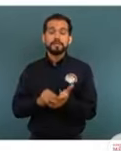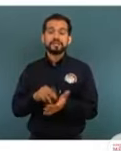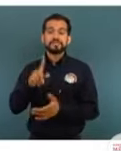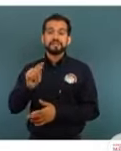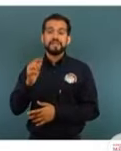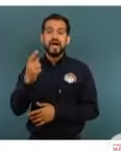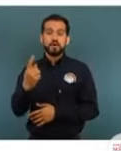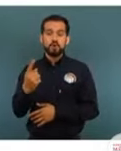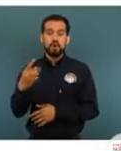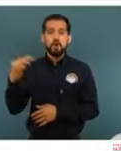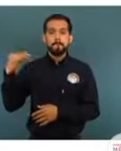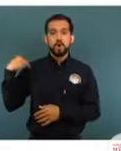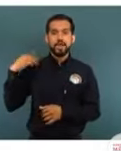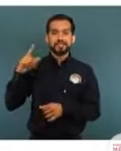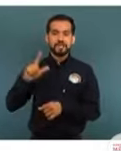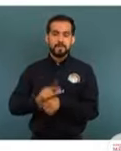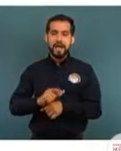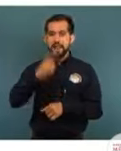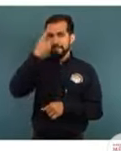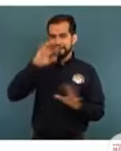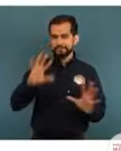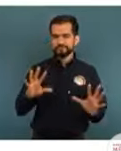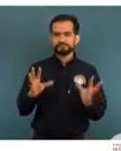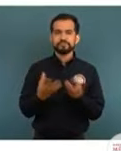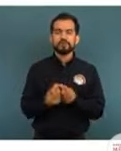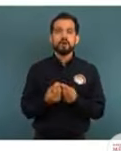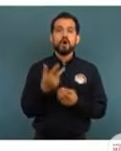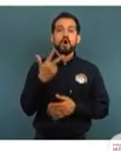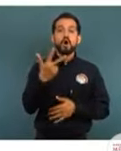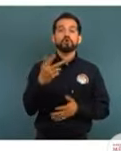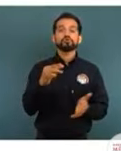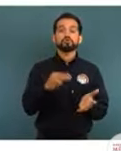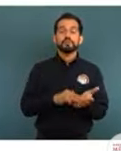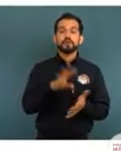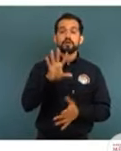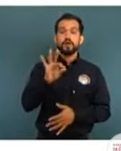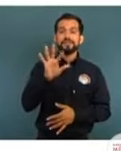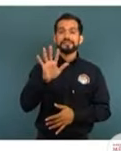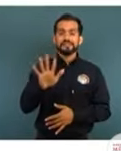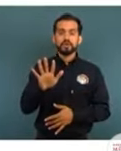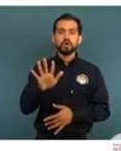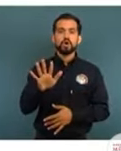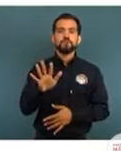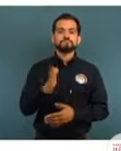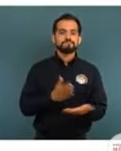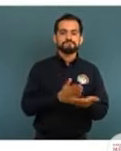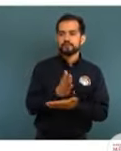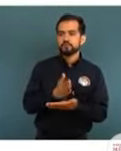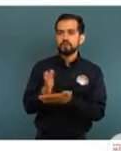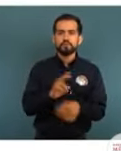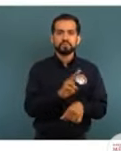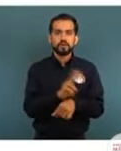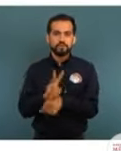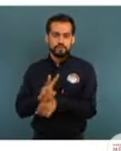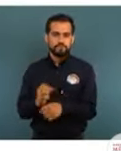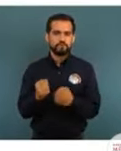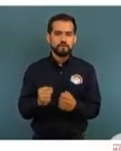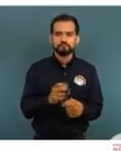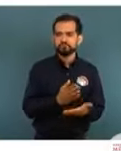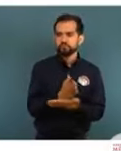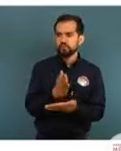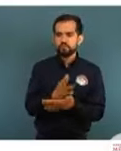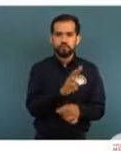.071 municipales, para hacer un total de 8.045 operativos, fuerzas